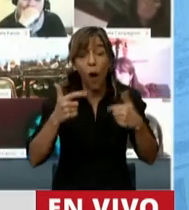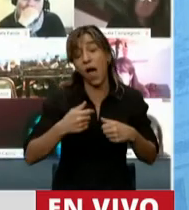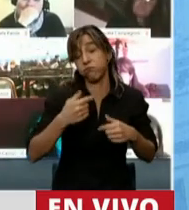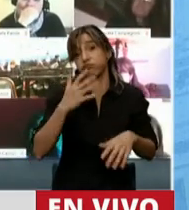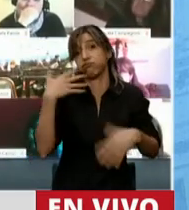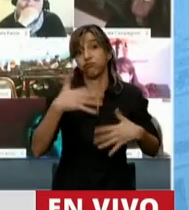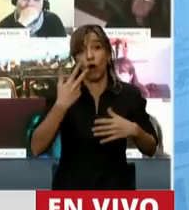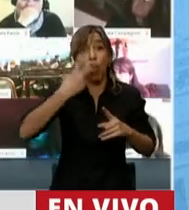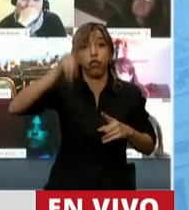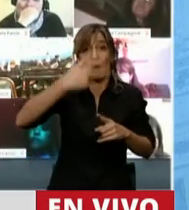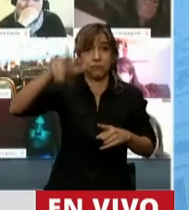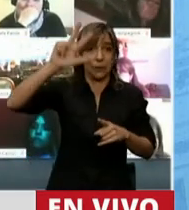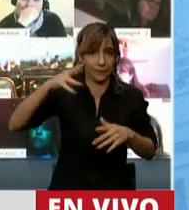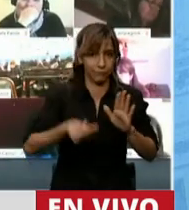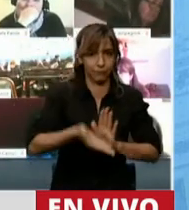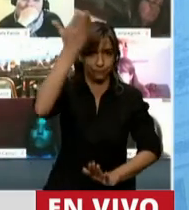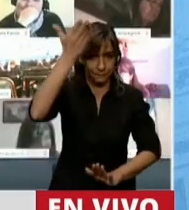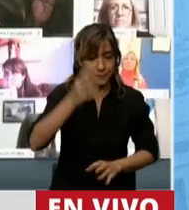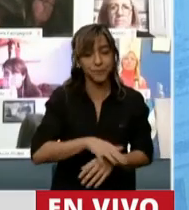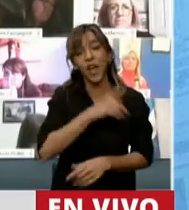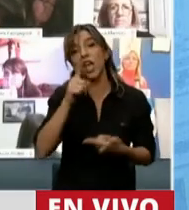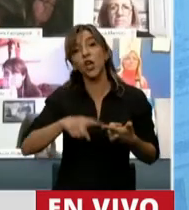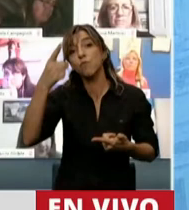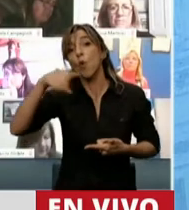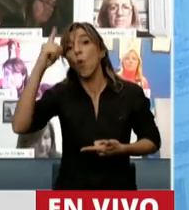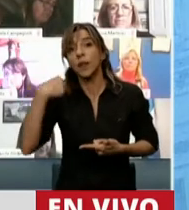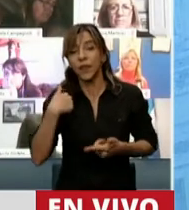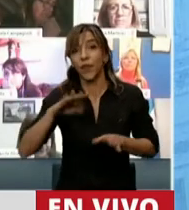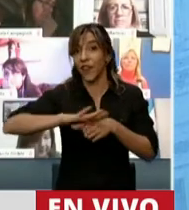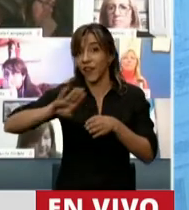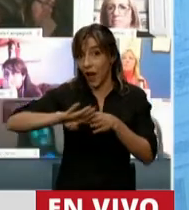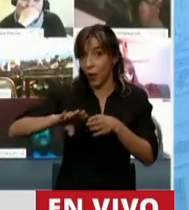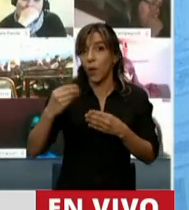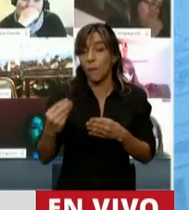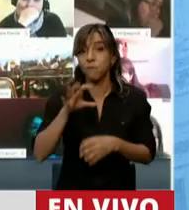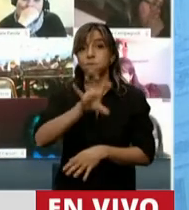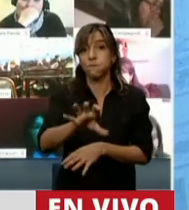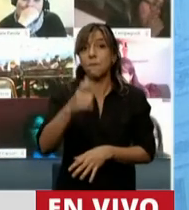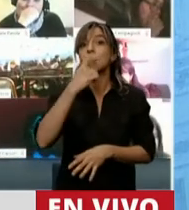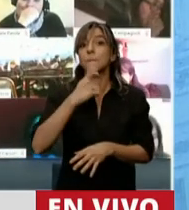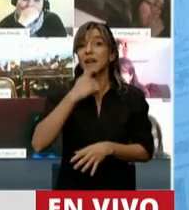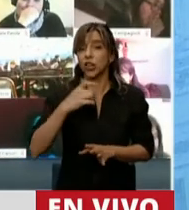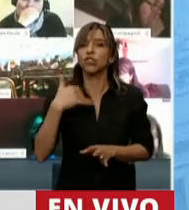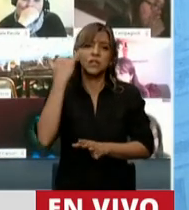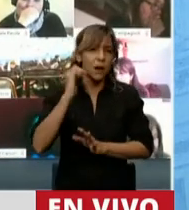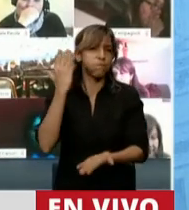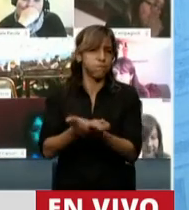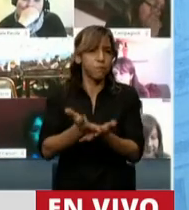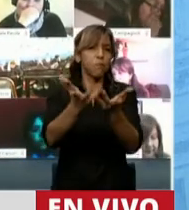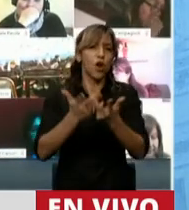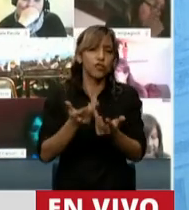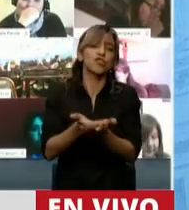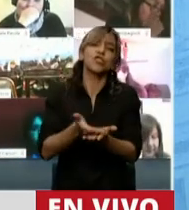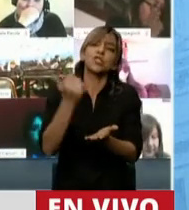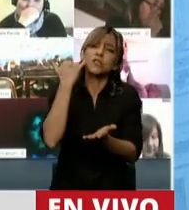deuda. ¿Cuál es la deuda? Mendoza es una... y existe un proyecto que está presentado en esta Cámara que